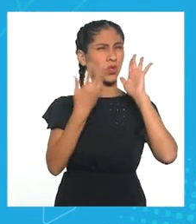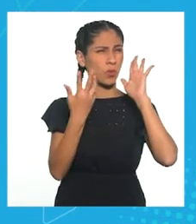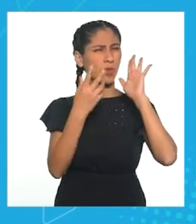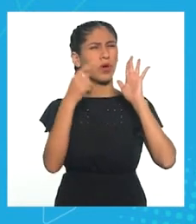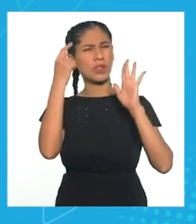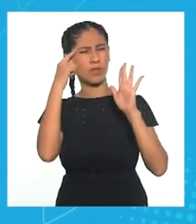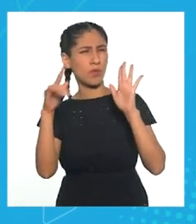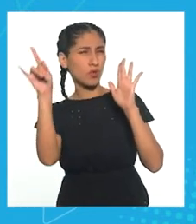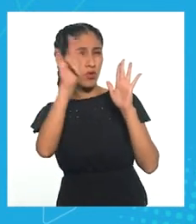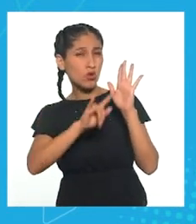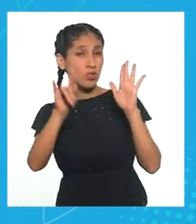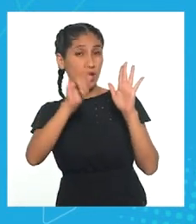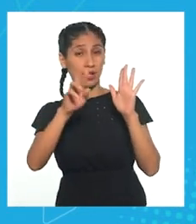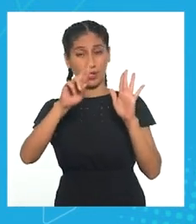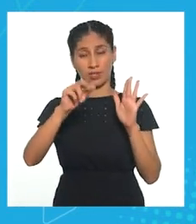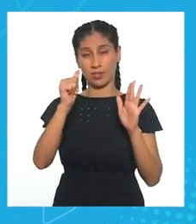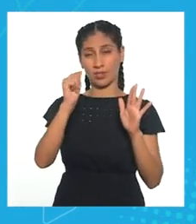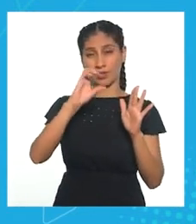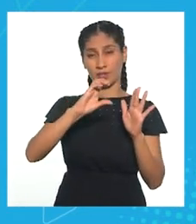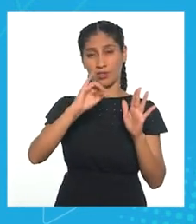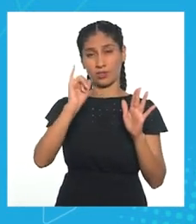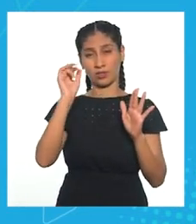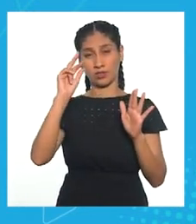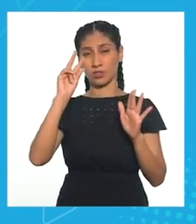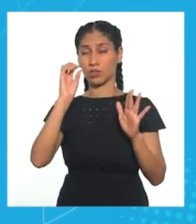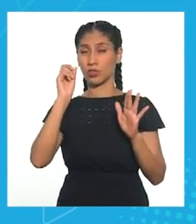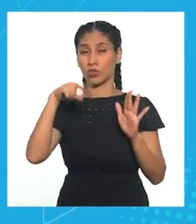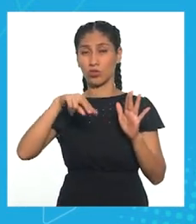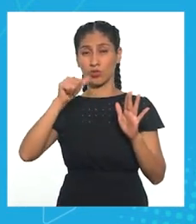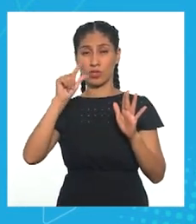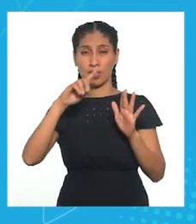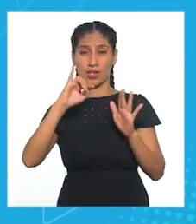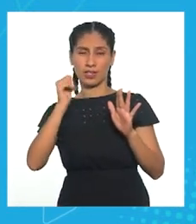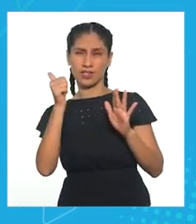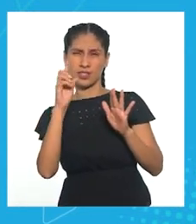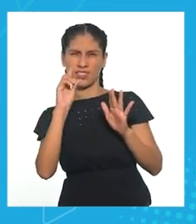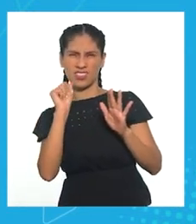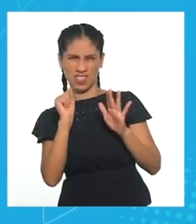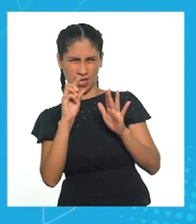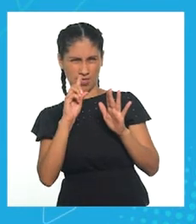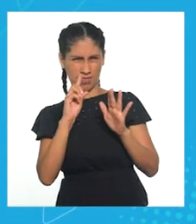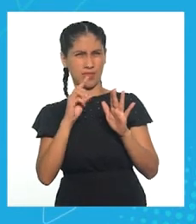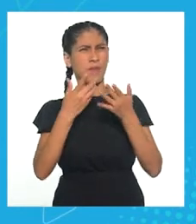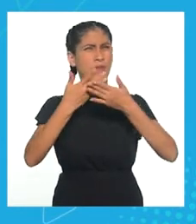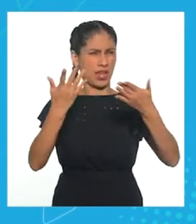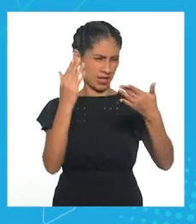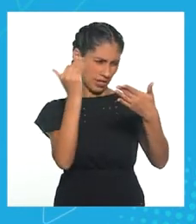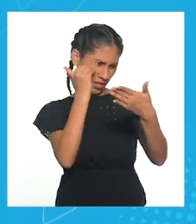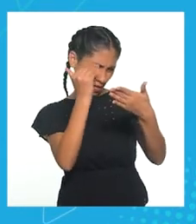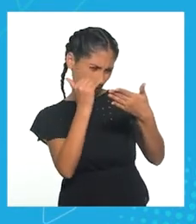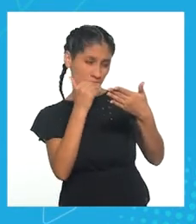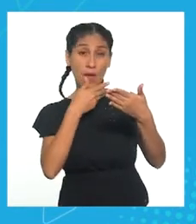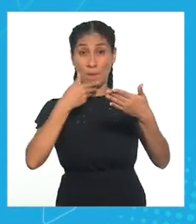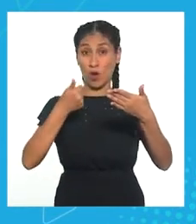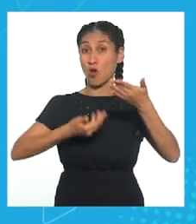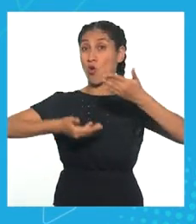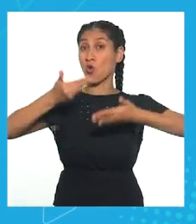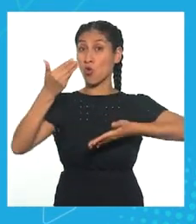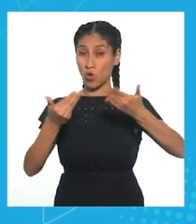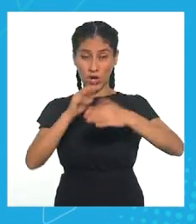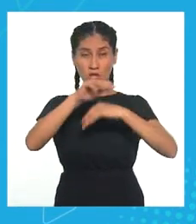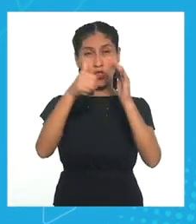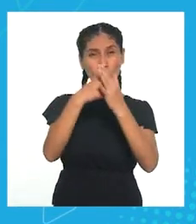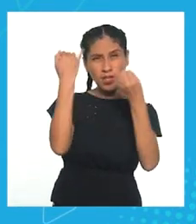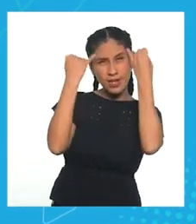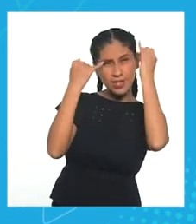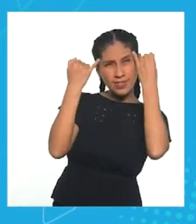debemos usar la racionalidad para llegar a una respuesta concreta. La mejor posible que tome en consideración todas